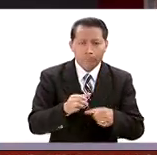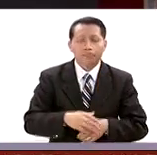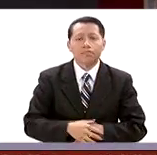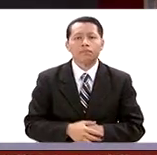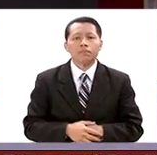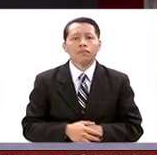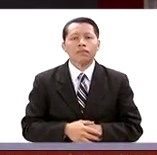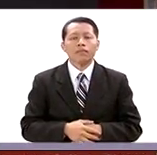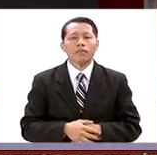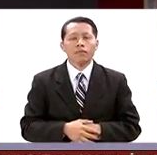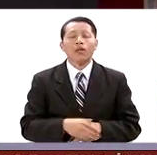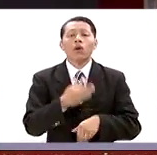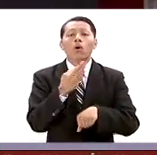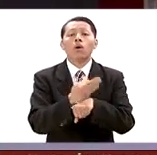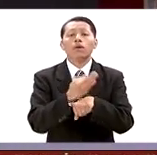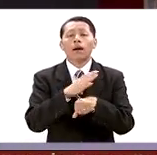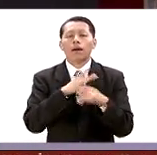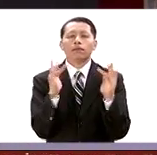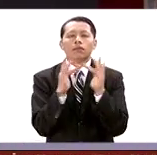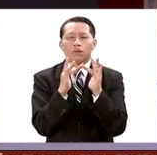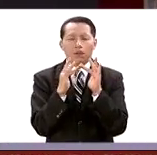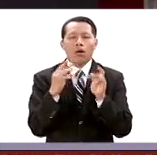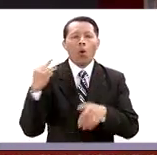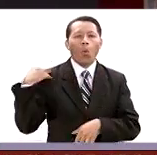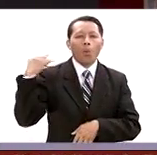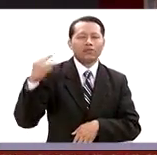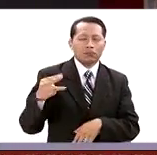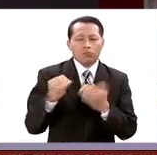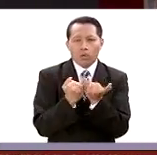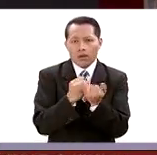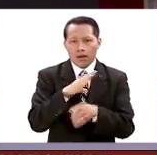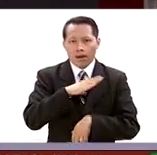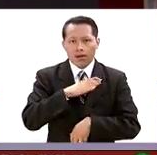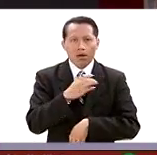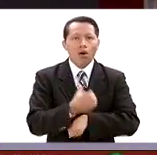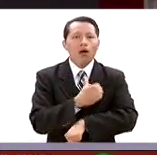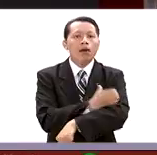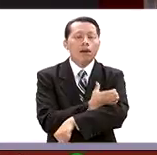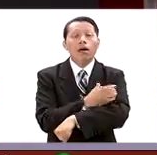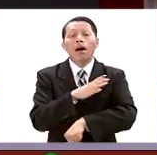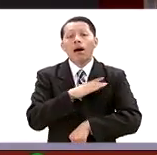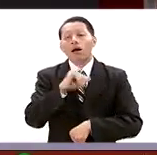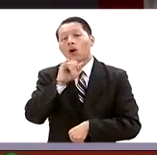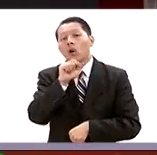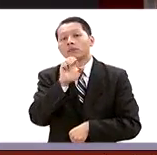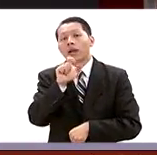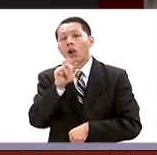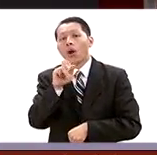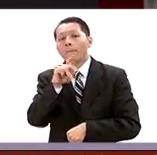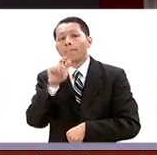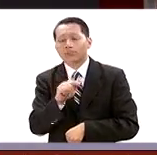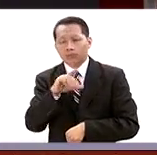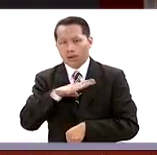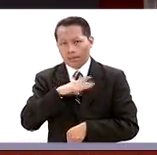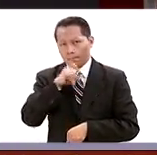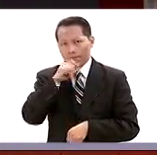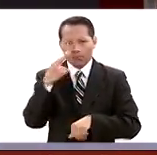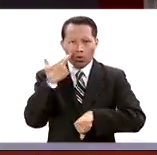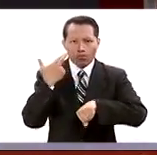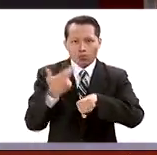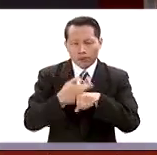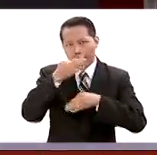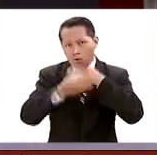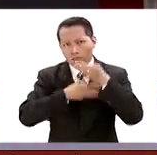Nos regresamos en este momento hasta Washington, ahí está nuestro compañero periodista José López Zamorano, corresponsal de Notimex.